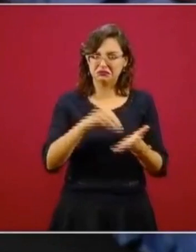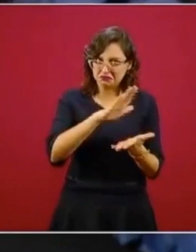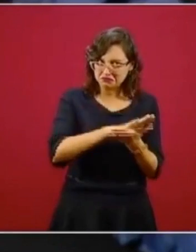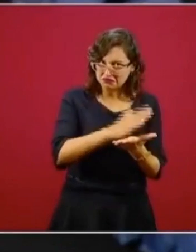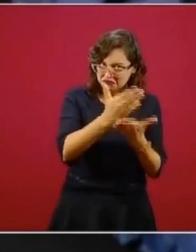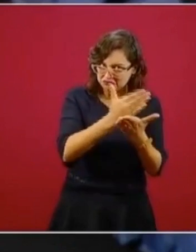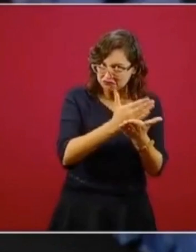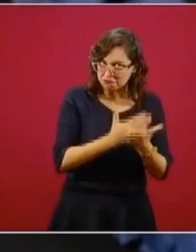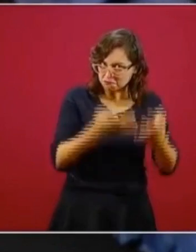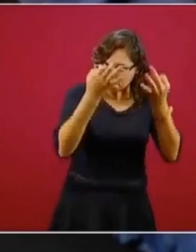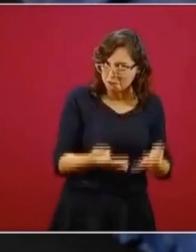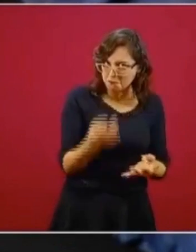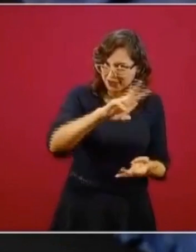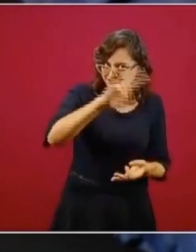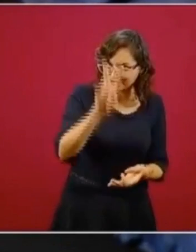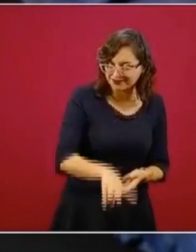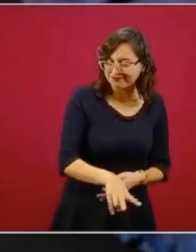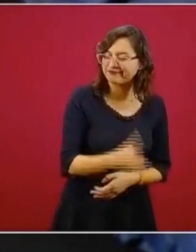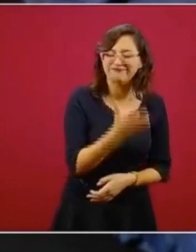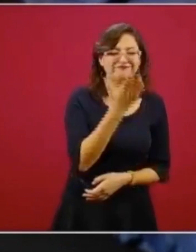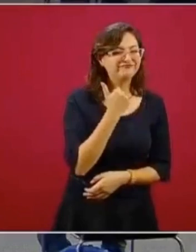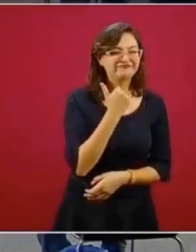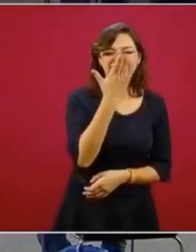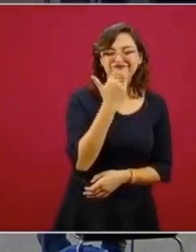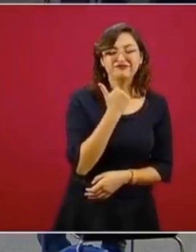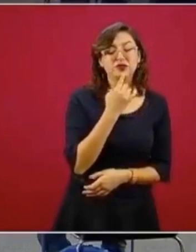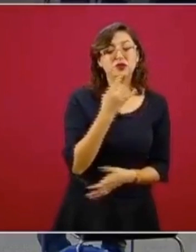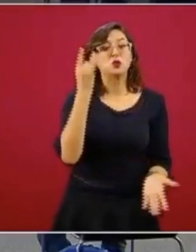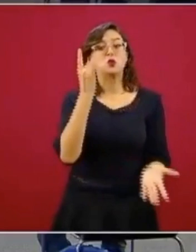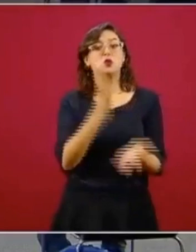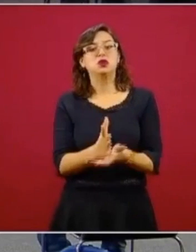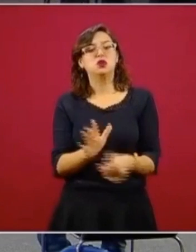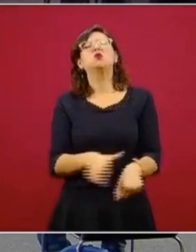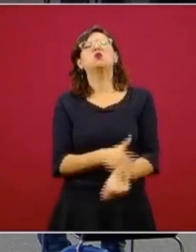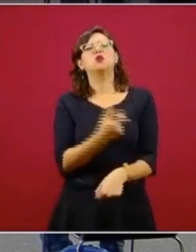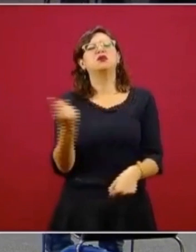y todo es por su enojo,